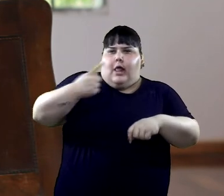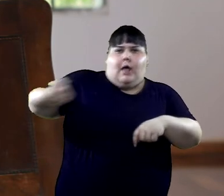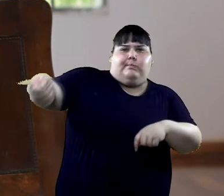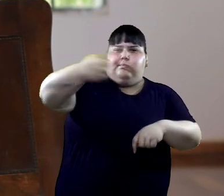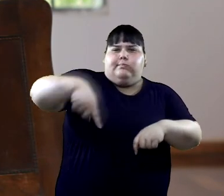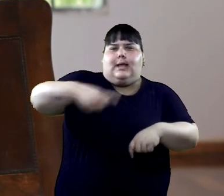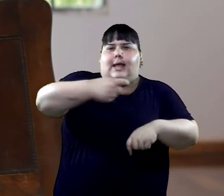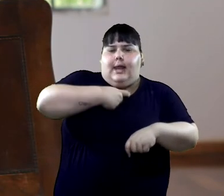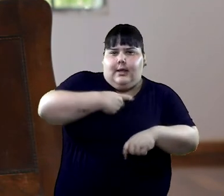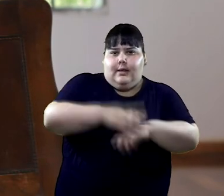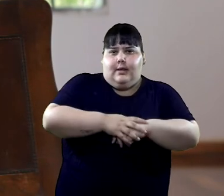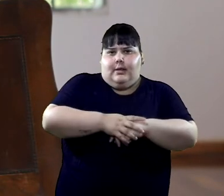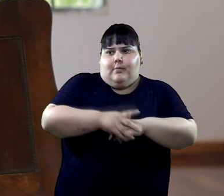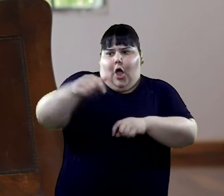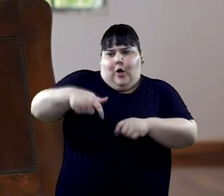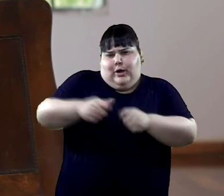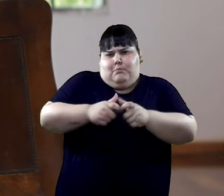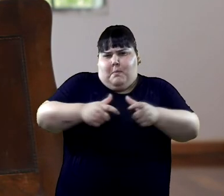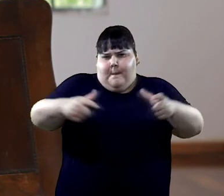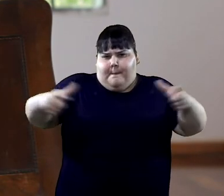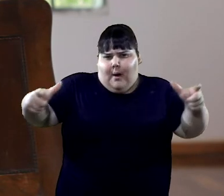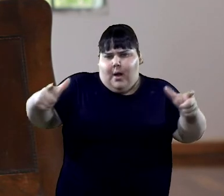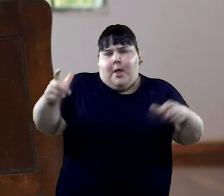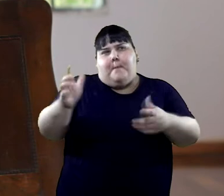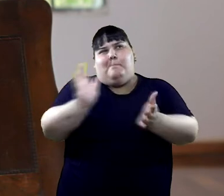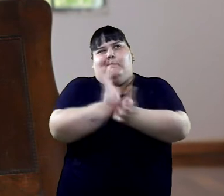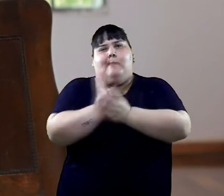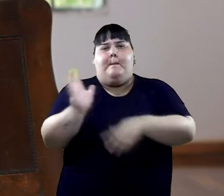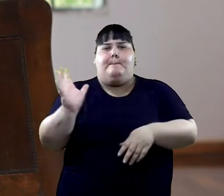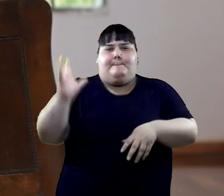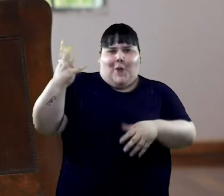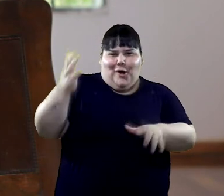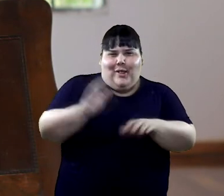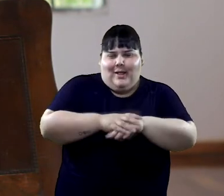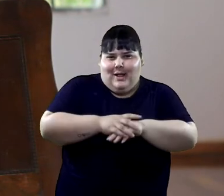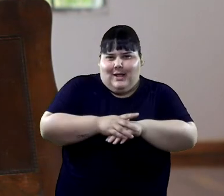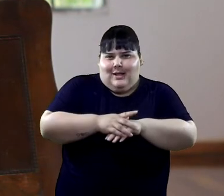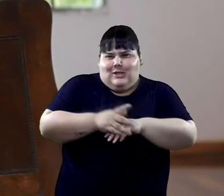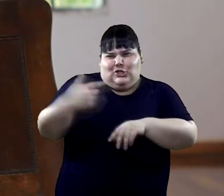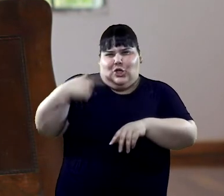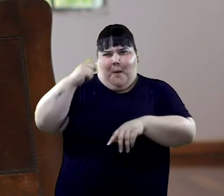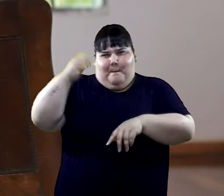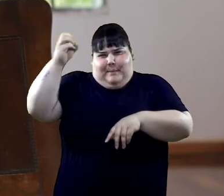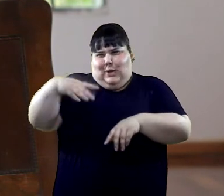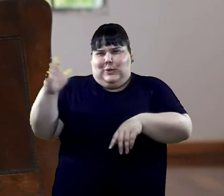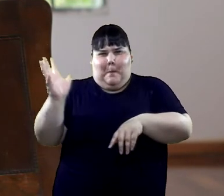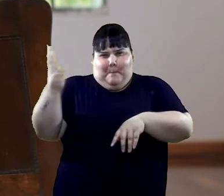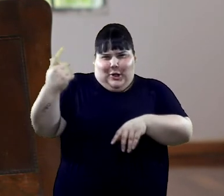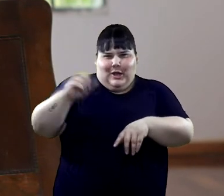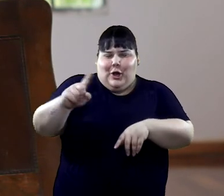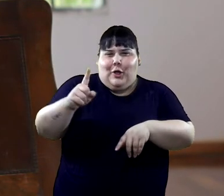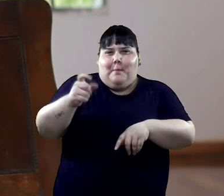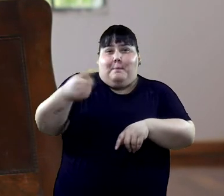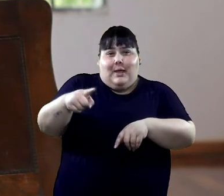Vivas nos queremos. Todo eso salió de ahí, a partir de la ESI. Obviamente se puso más de moda, entre comillas. No quiero ser